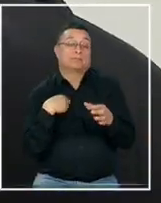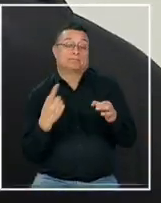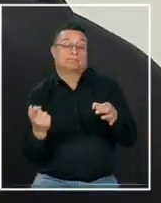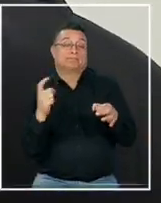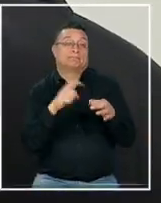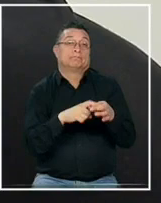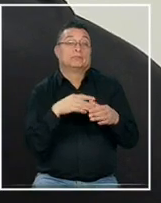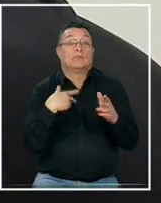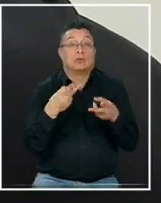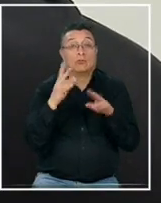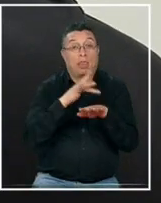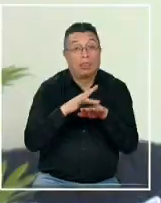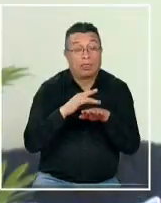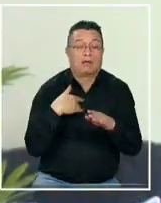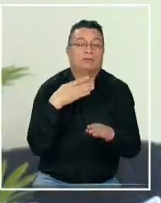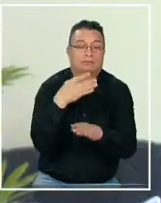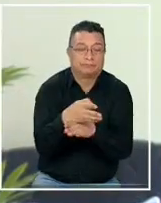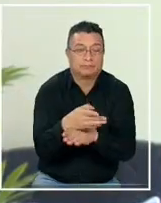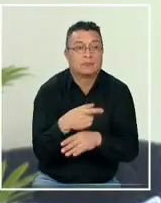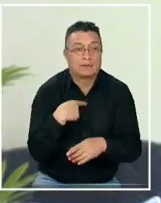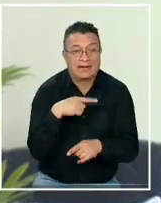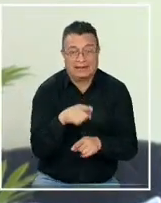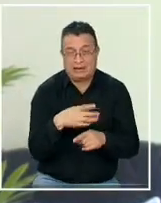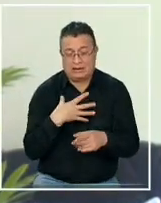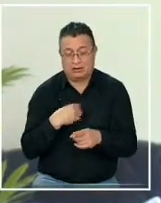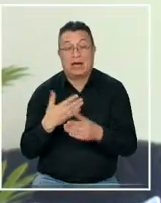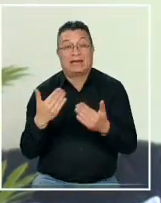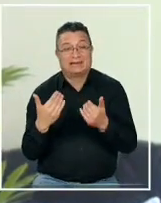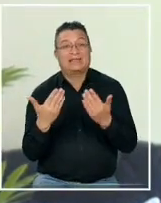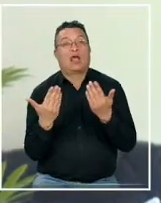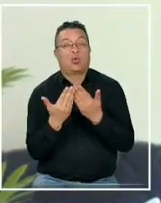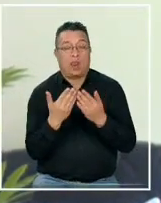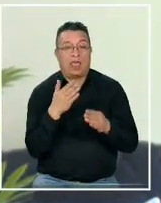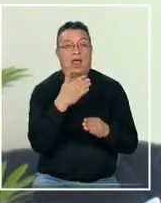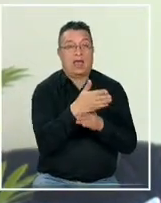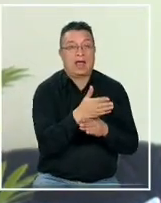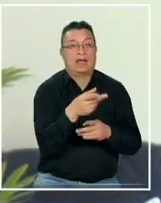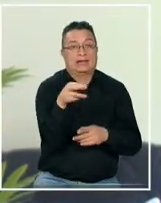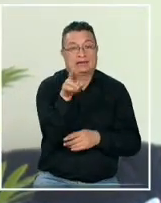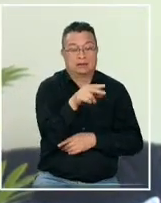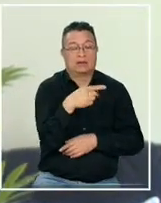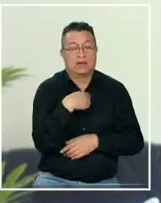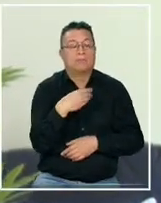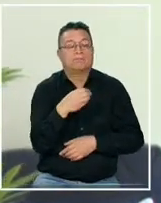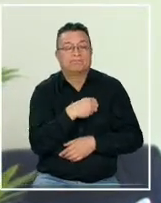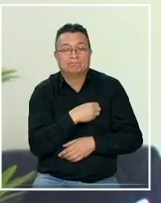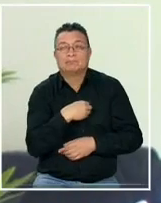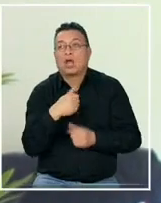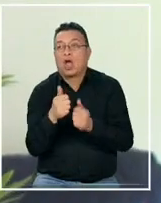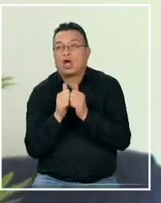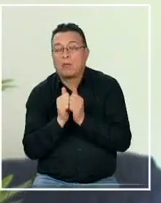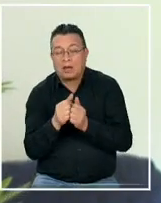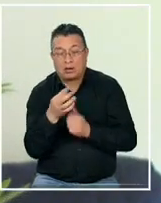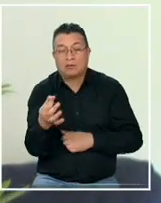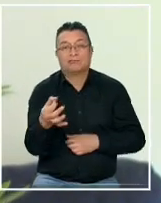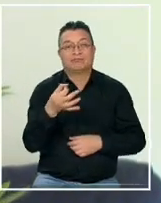para volver a estudiar él necesita volver al colegio necesita estar en el colegio él echa de menos sus compañeros